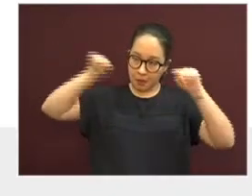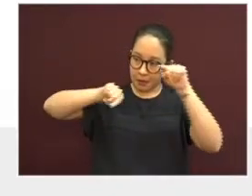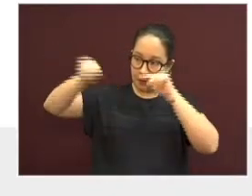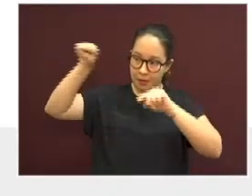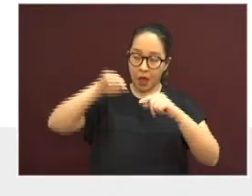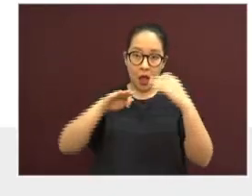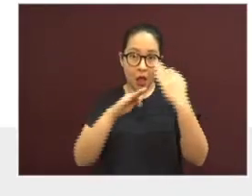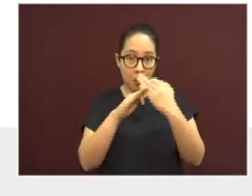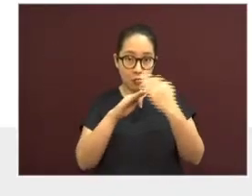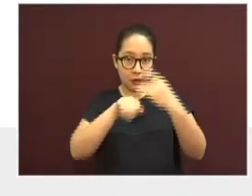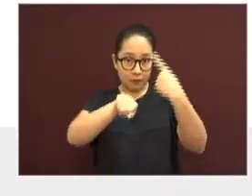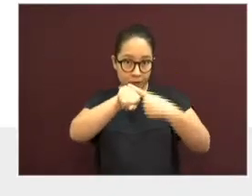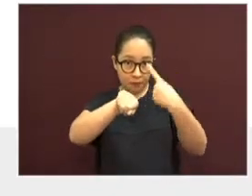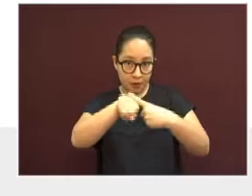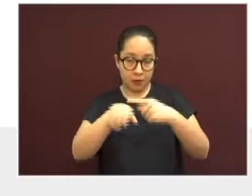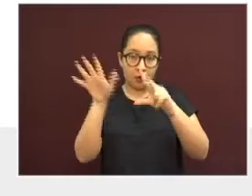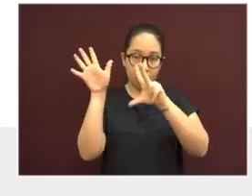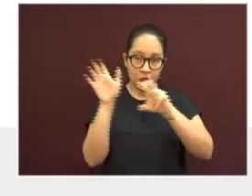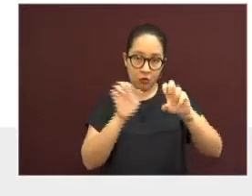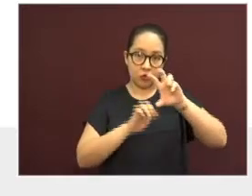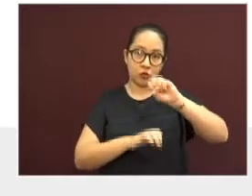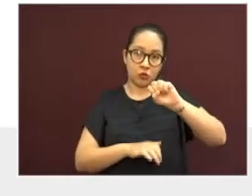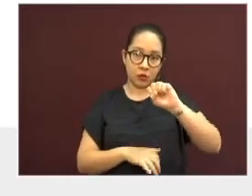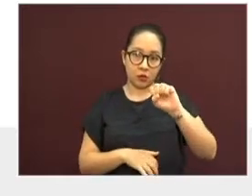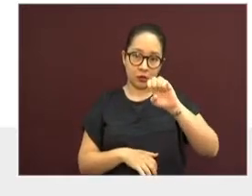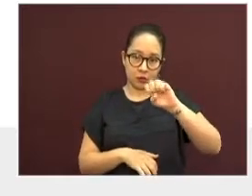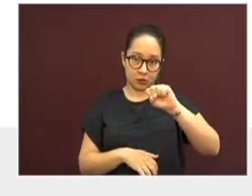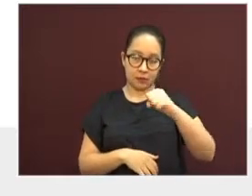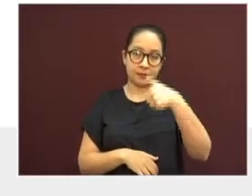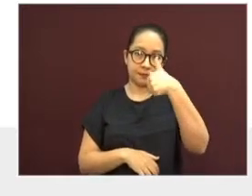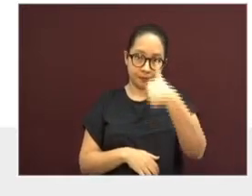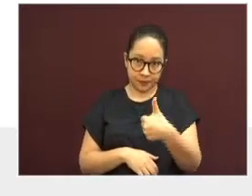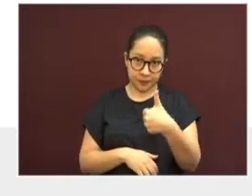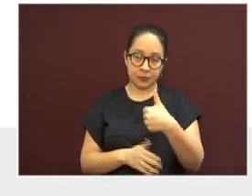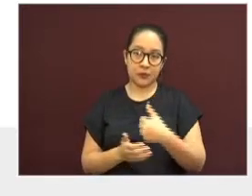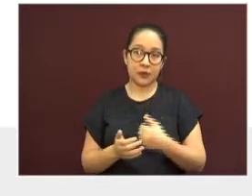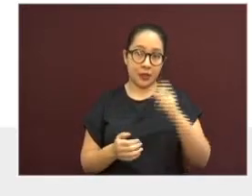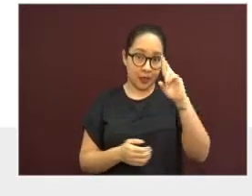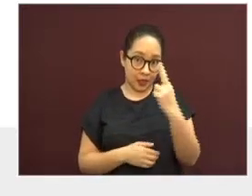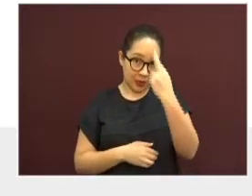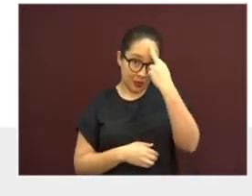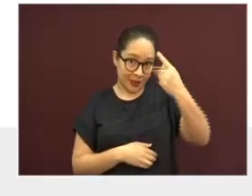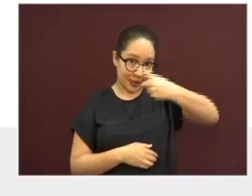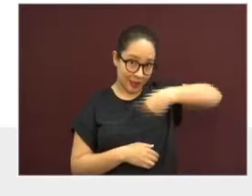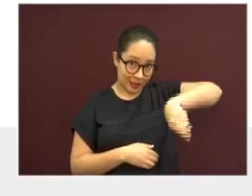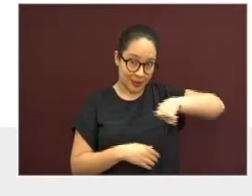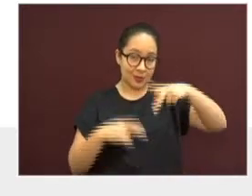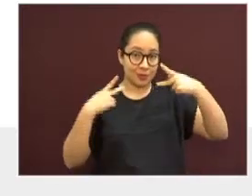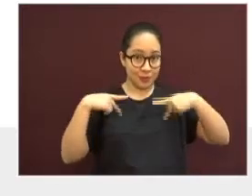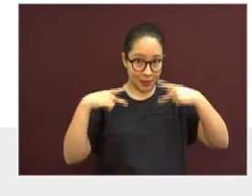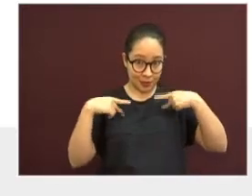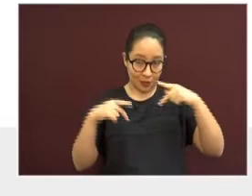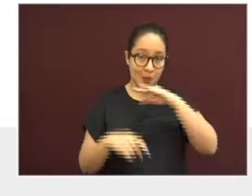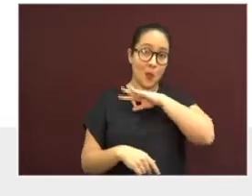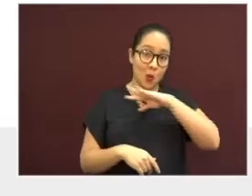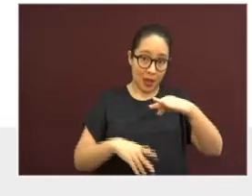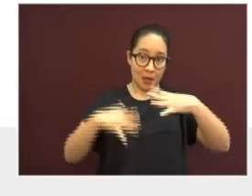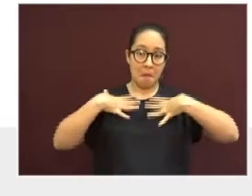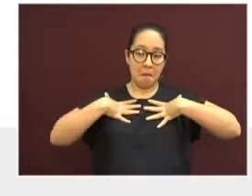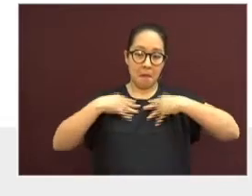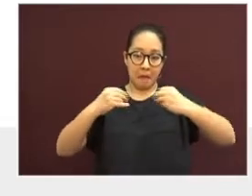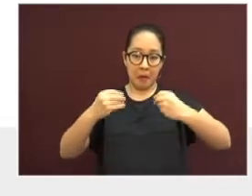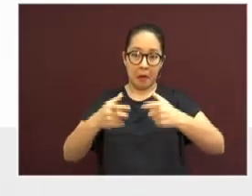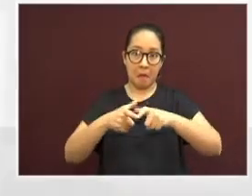actuales son 866. Recuerden que estos enfermos son los que pueden contagiar a más